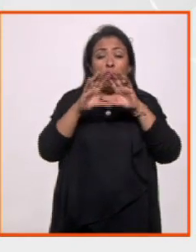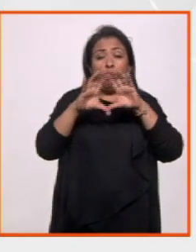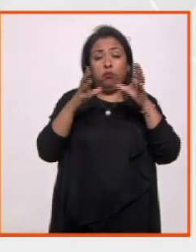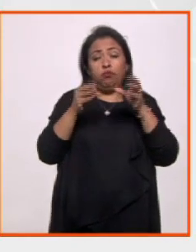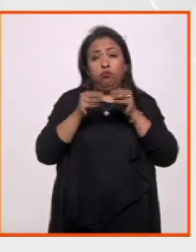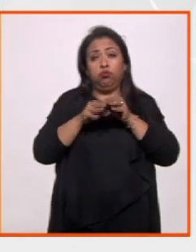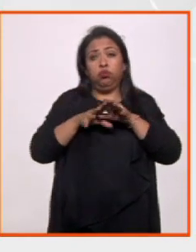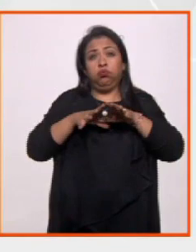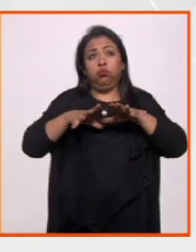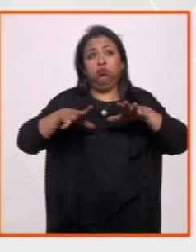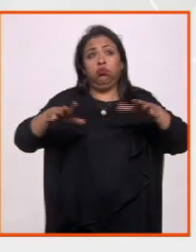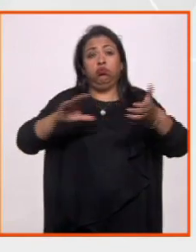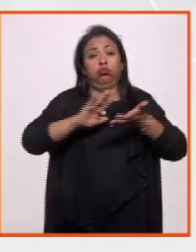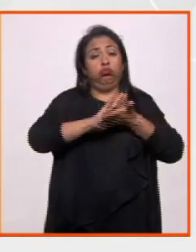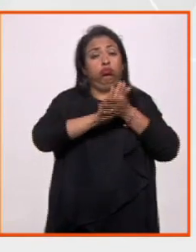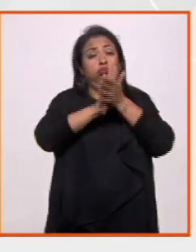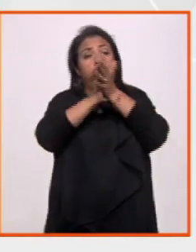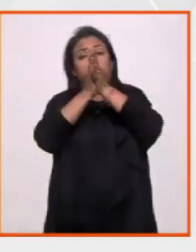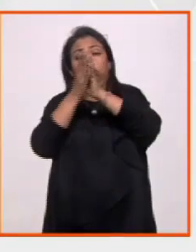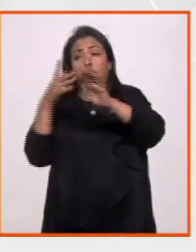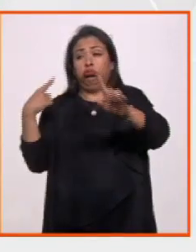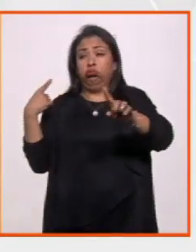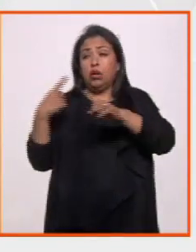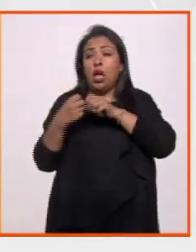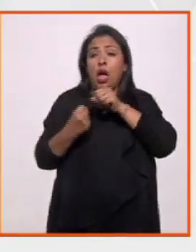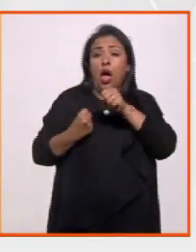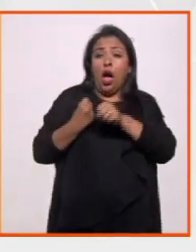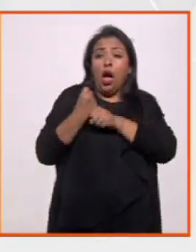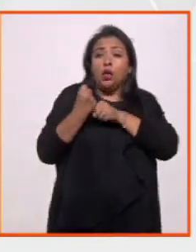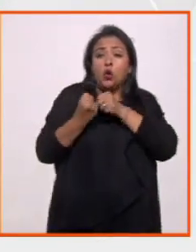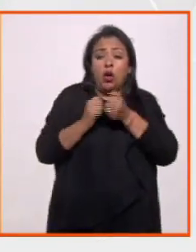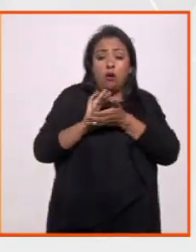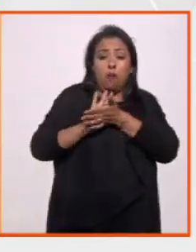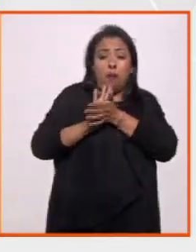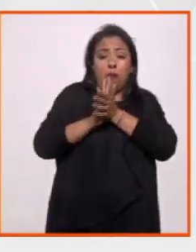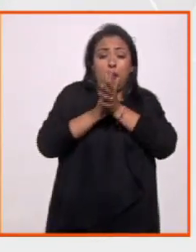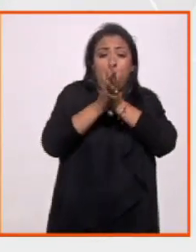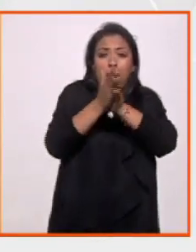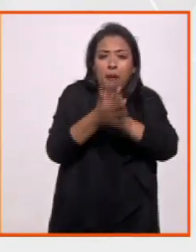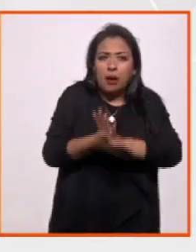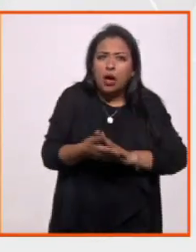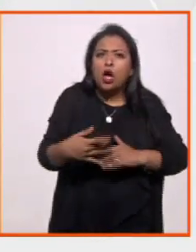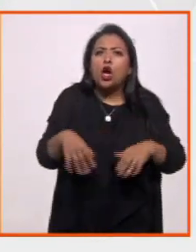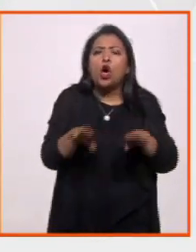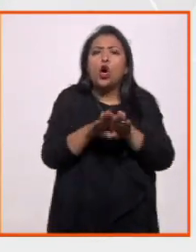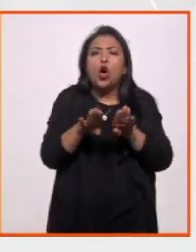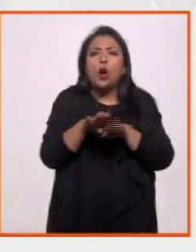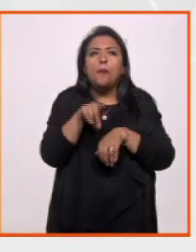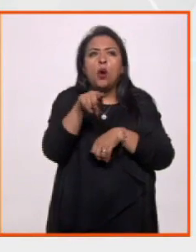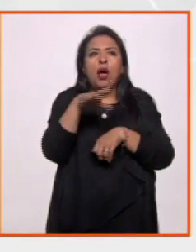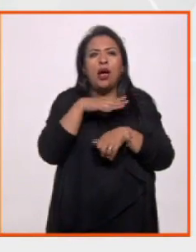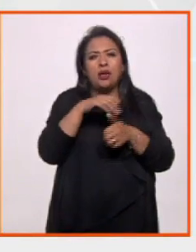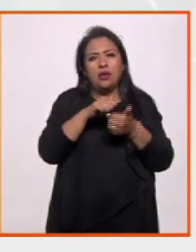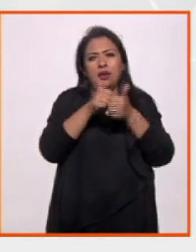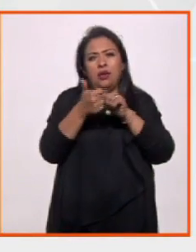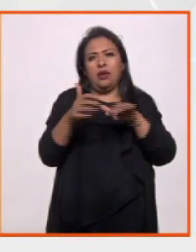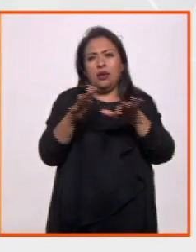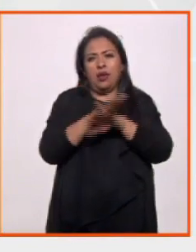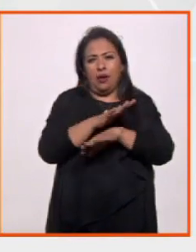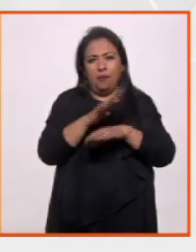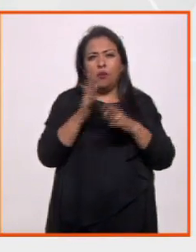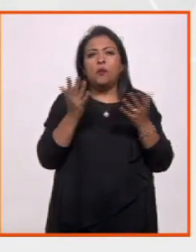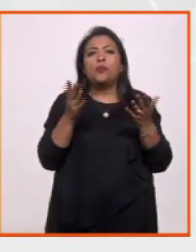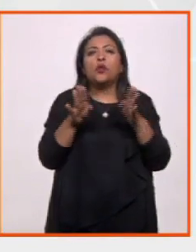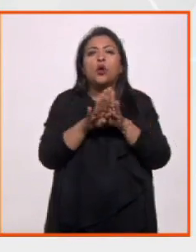segundo, se ha transformado a lo largo de millones de años, pero ¿cómo es que se ha dado esta evolución del universo?